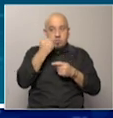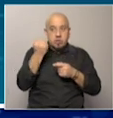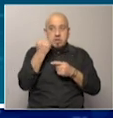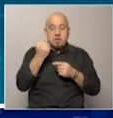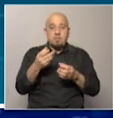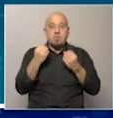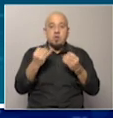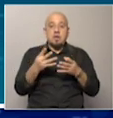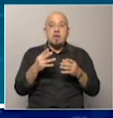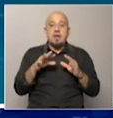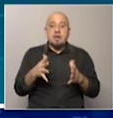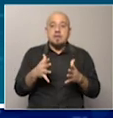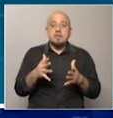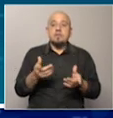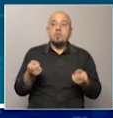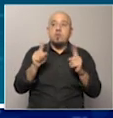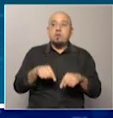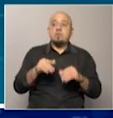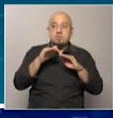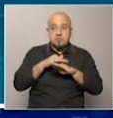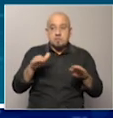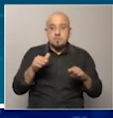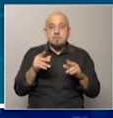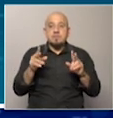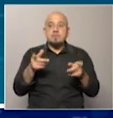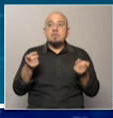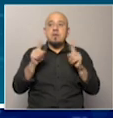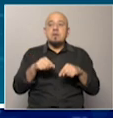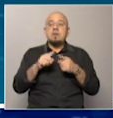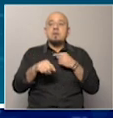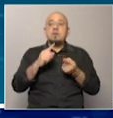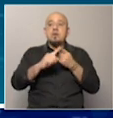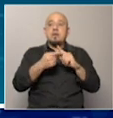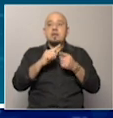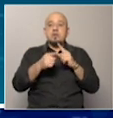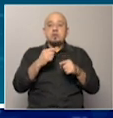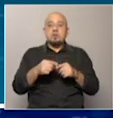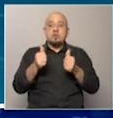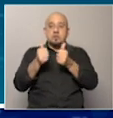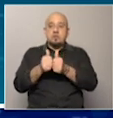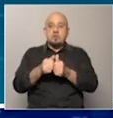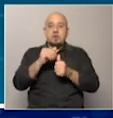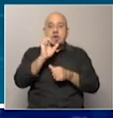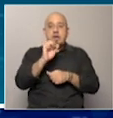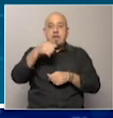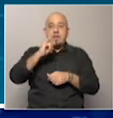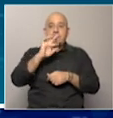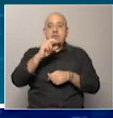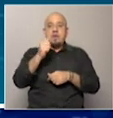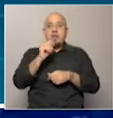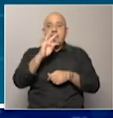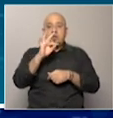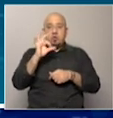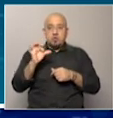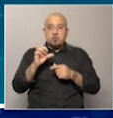significa la normalización de relaciones, es decir, el establecimiento de una relación bilateral entre Emiratos Árabes Unidos, un